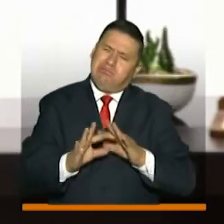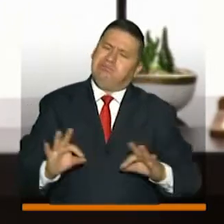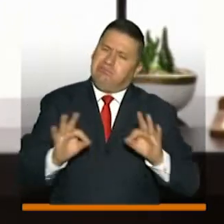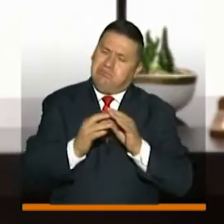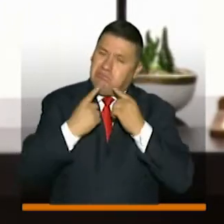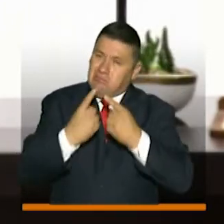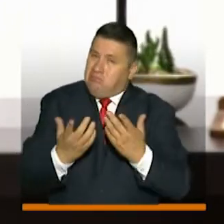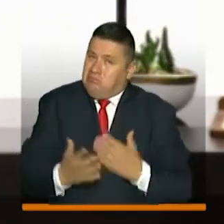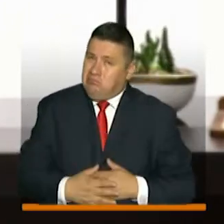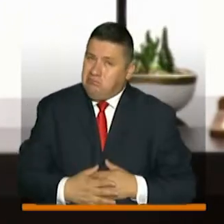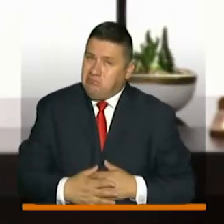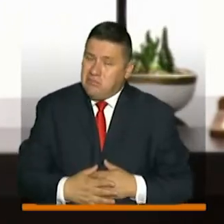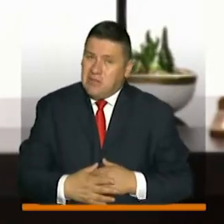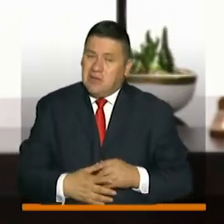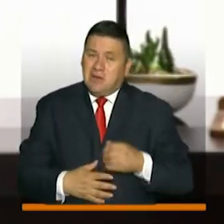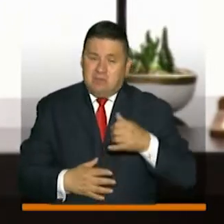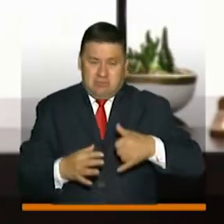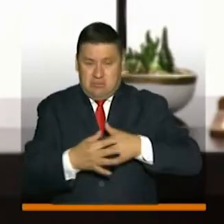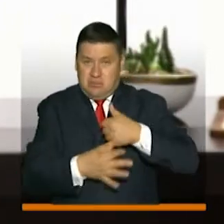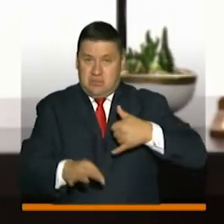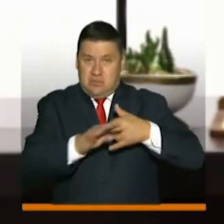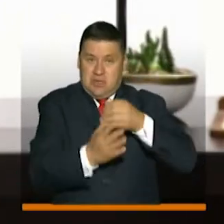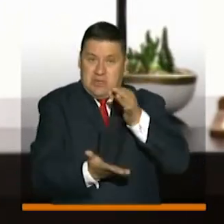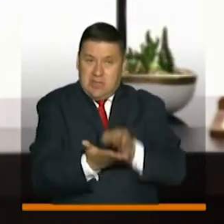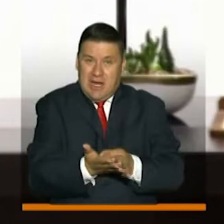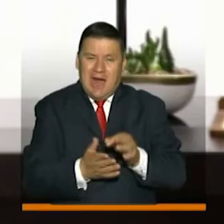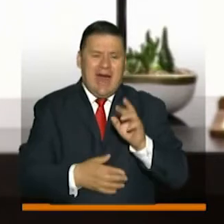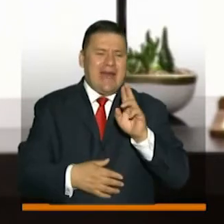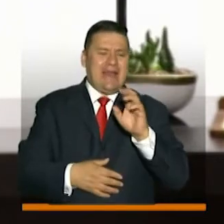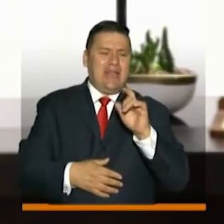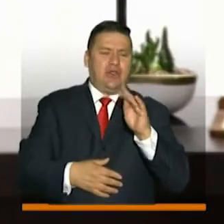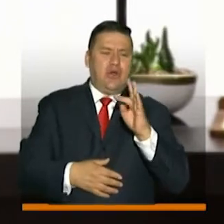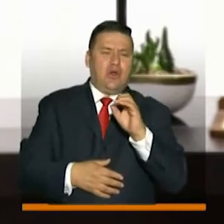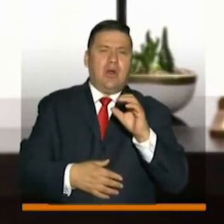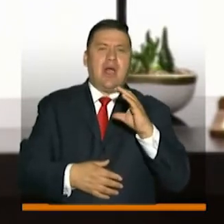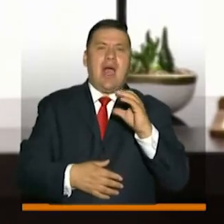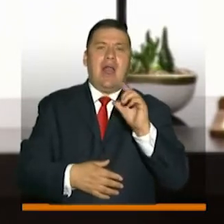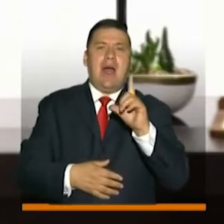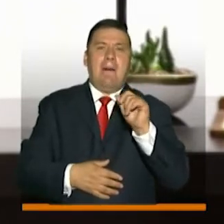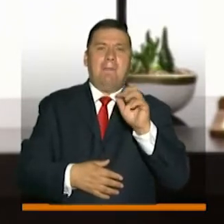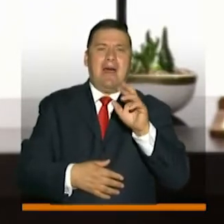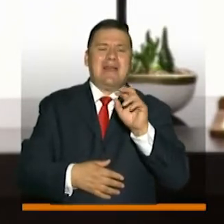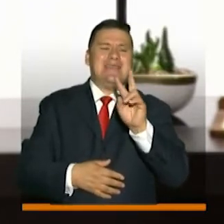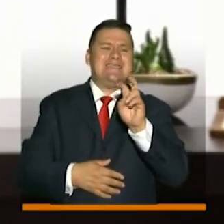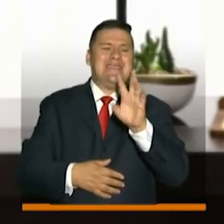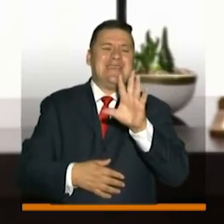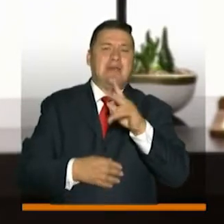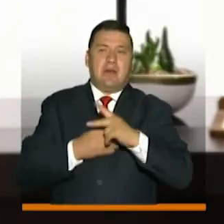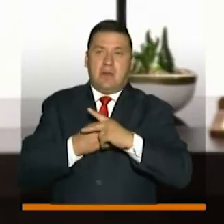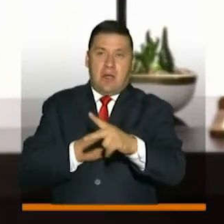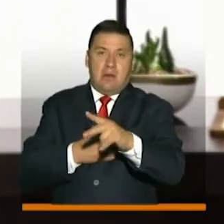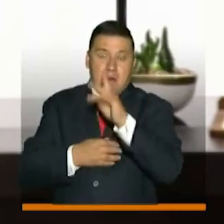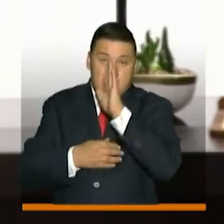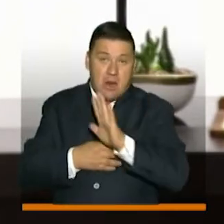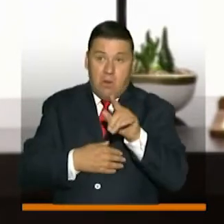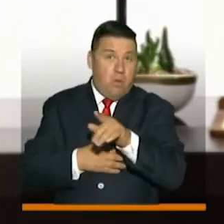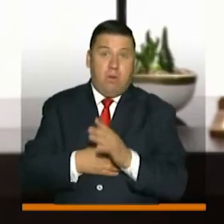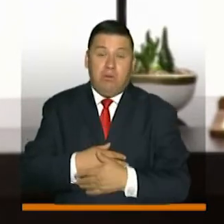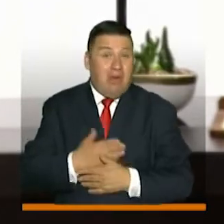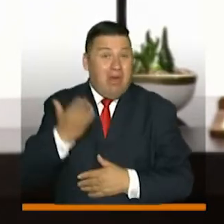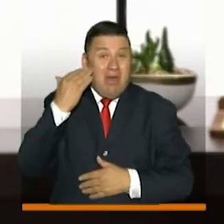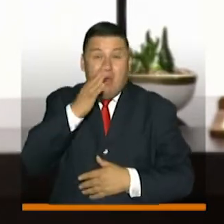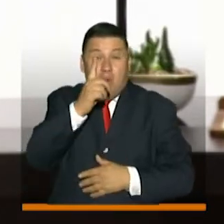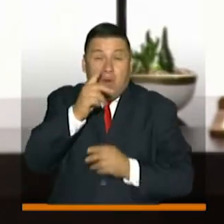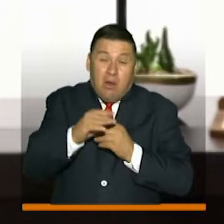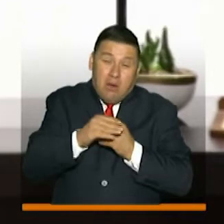que de San José del Guaviare al retorno a Calamar, 75 kilómetros que son vía nacional, no había un